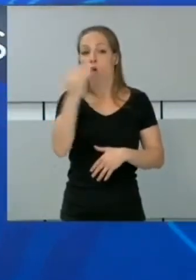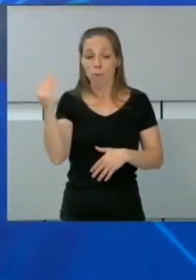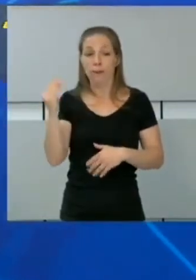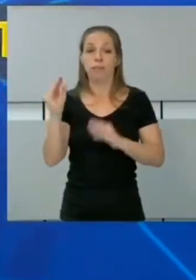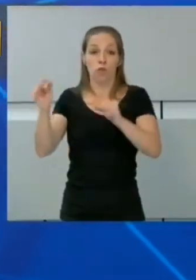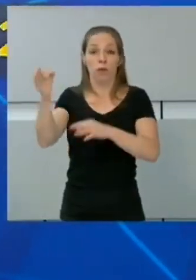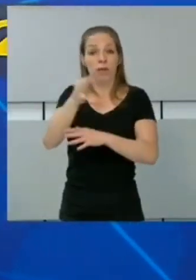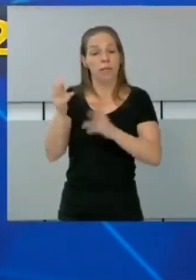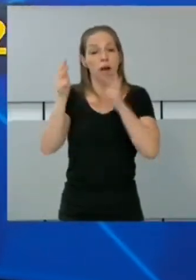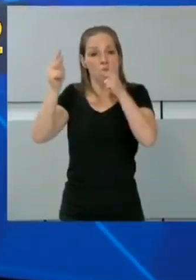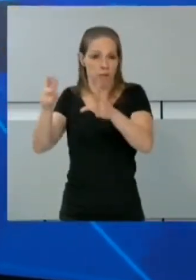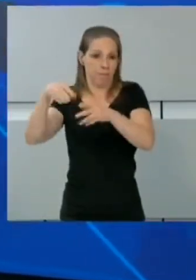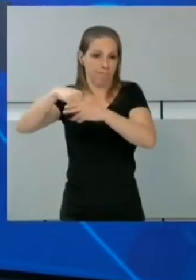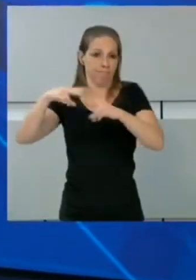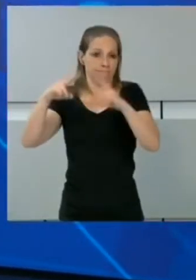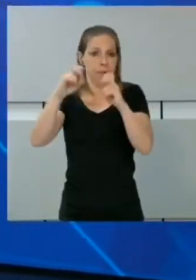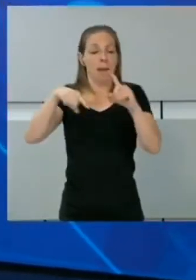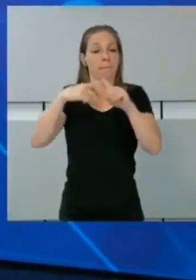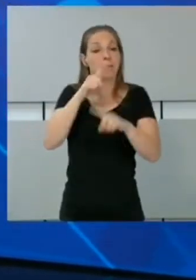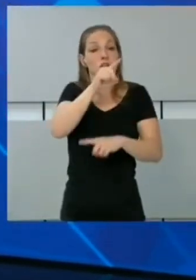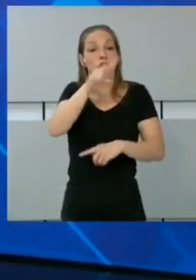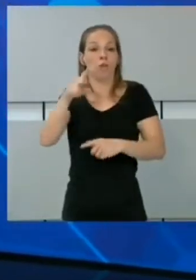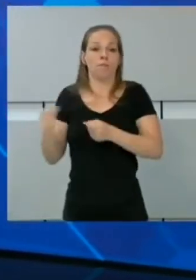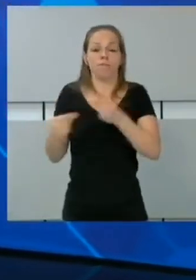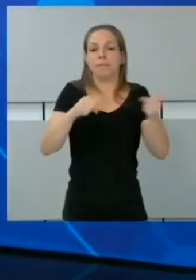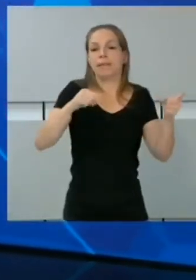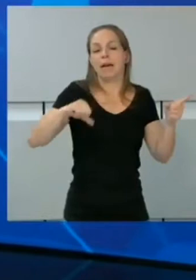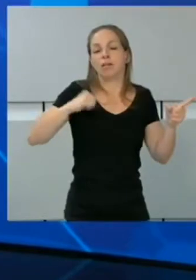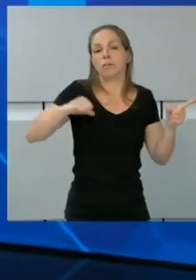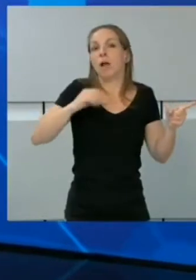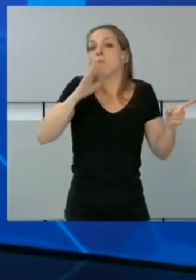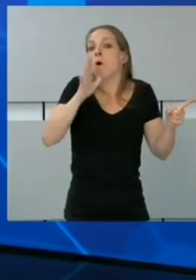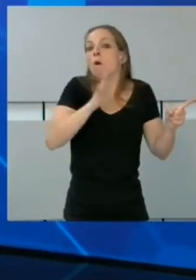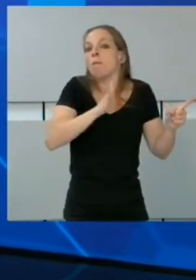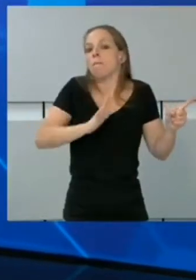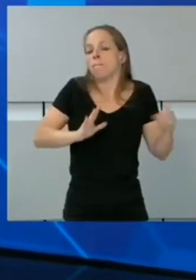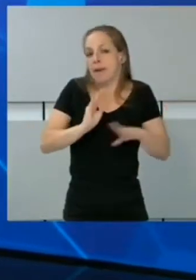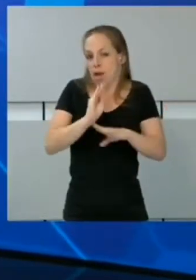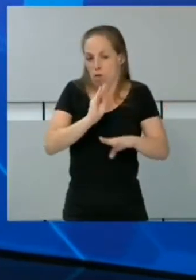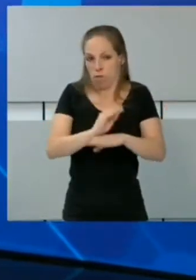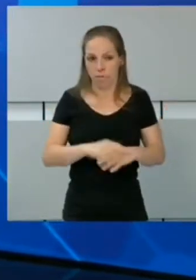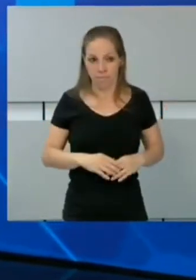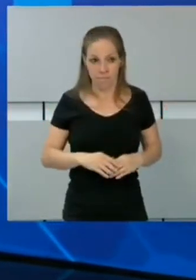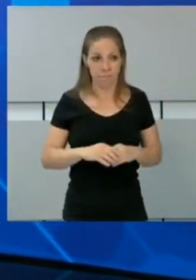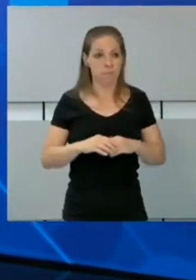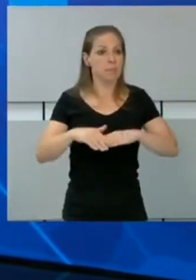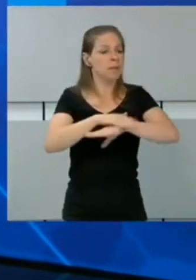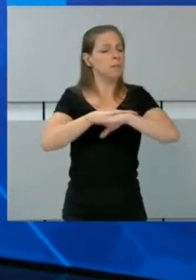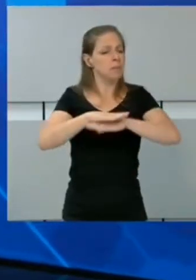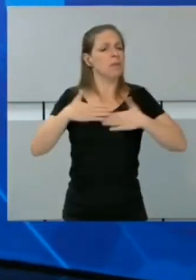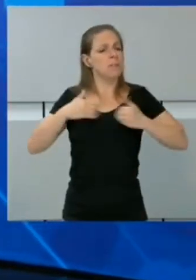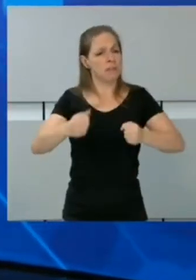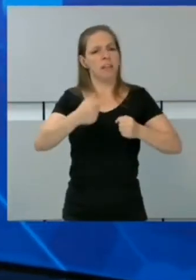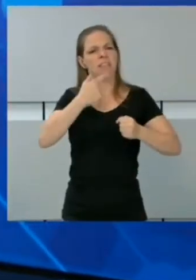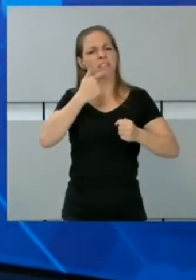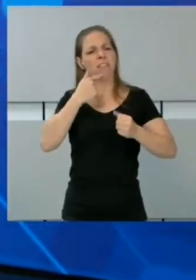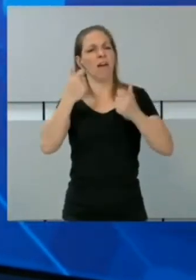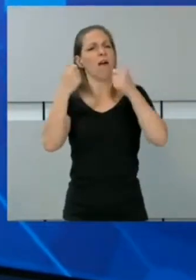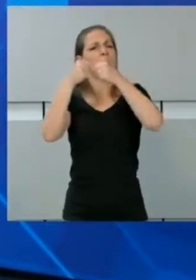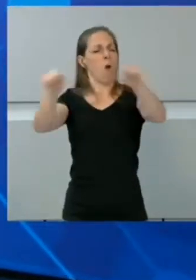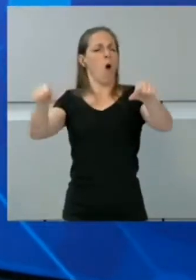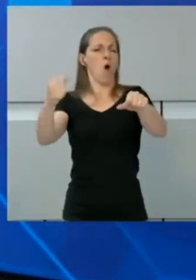y 12 ingresados en hospitales por precaución. El Ministerio de Sanidad pide que no se estigmatice a los jóvenes,